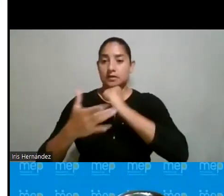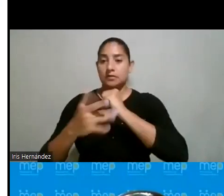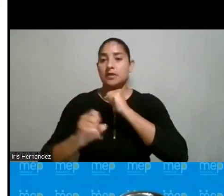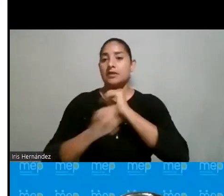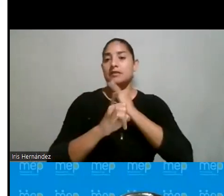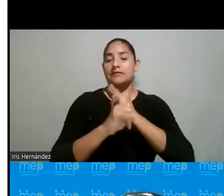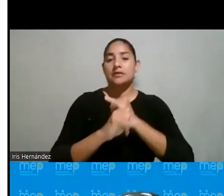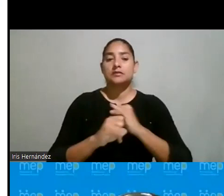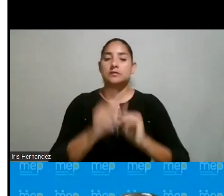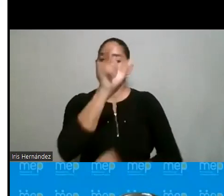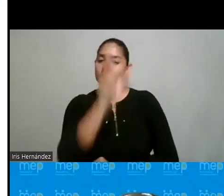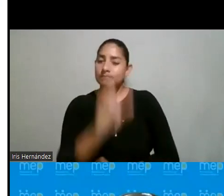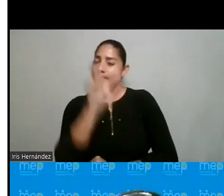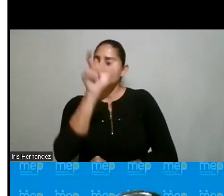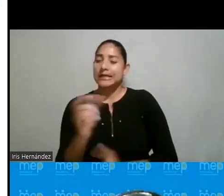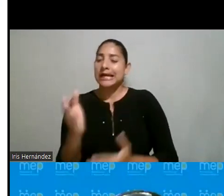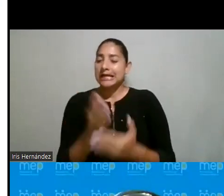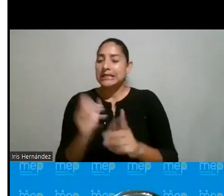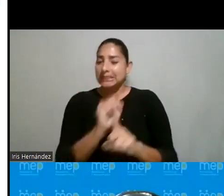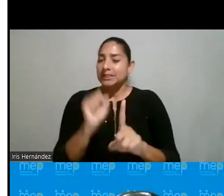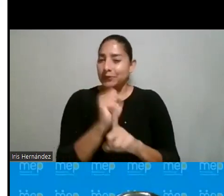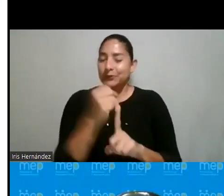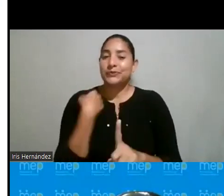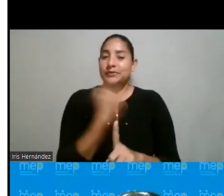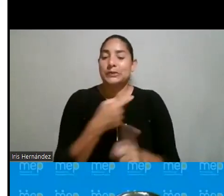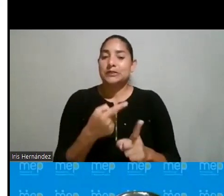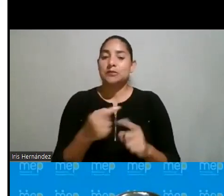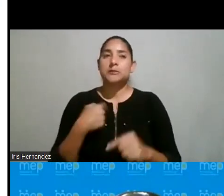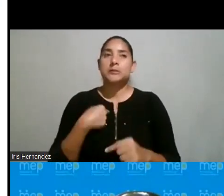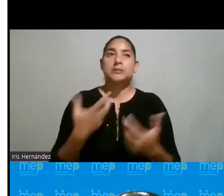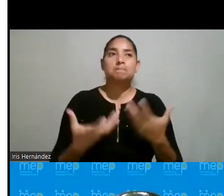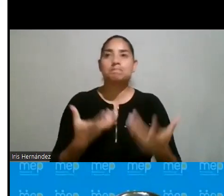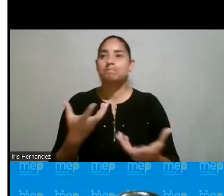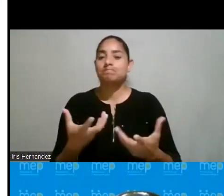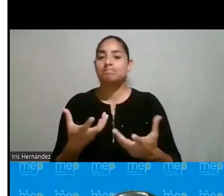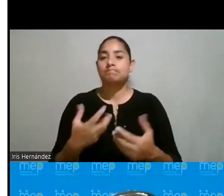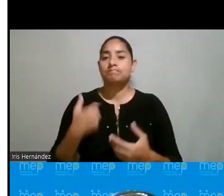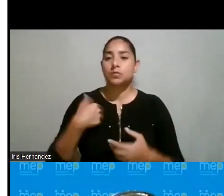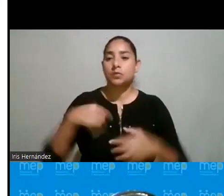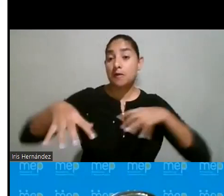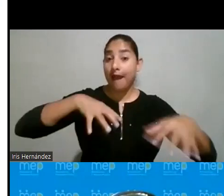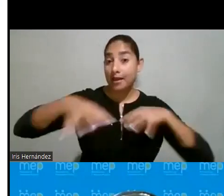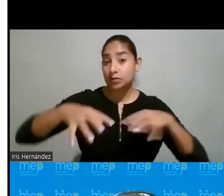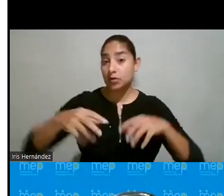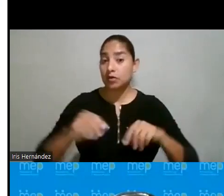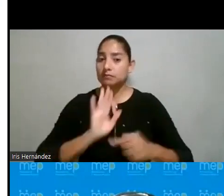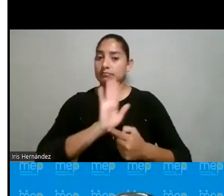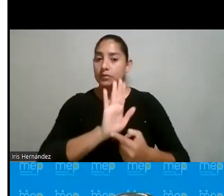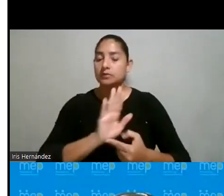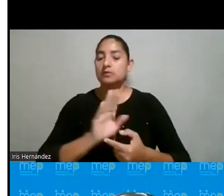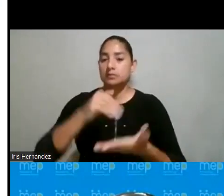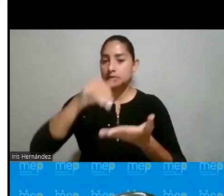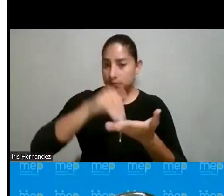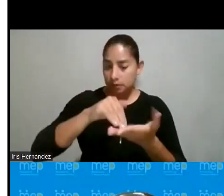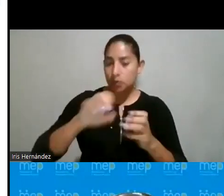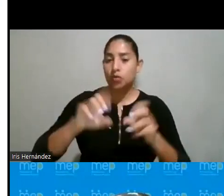estereotipos. Hay ocasiones en que nuestra misma lectura, acciones que tenemos en el centro educativo